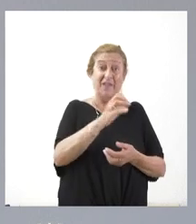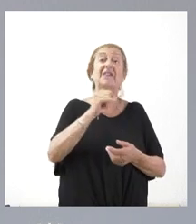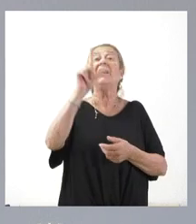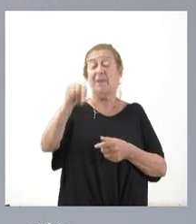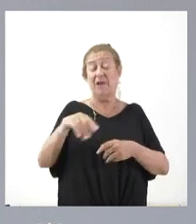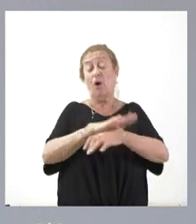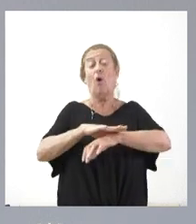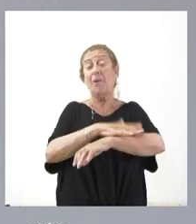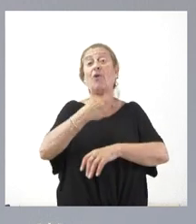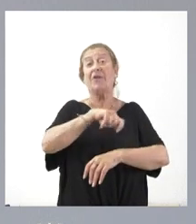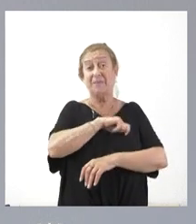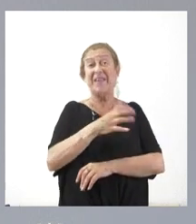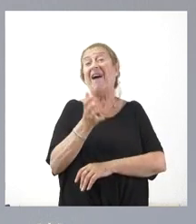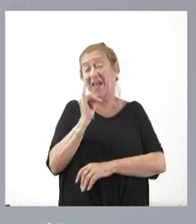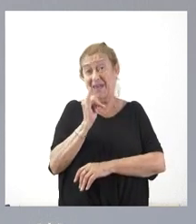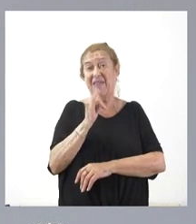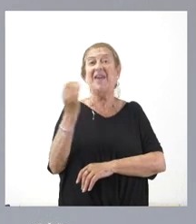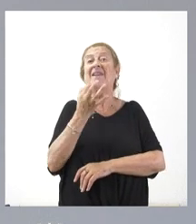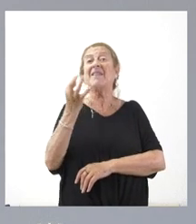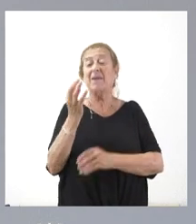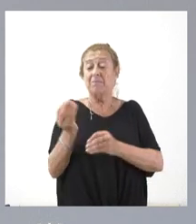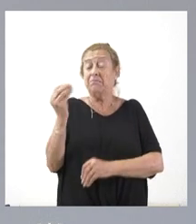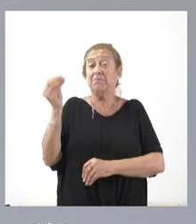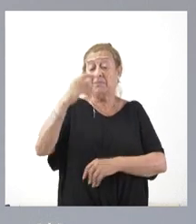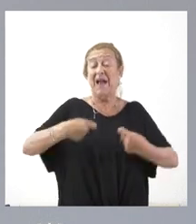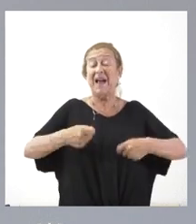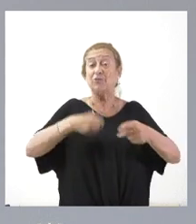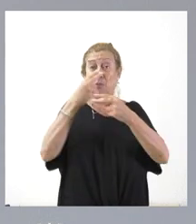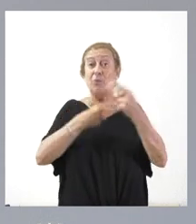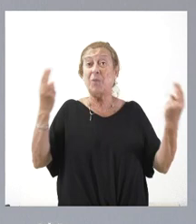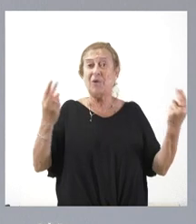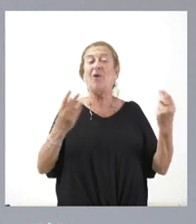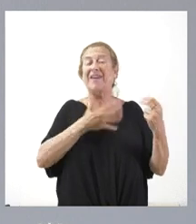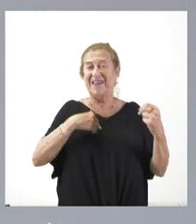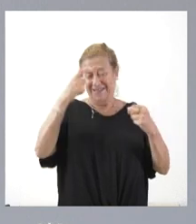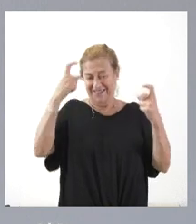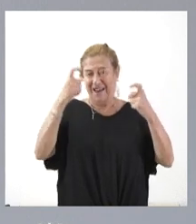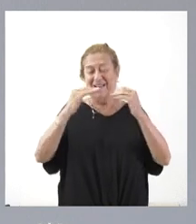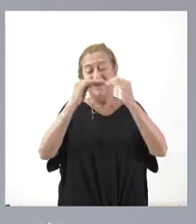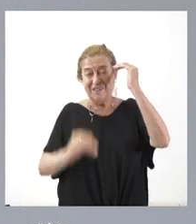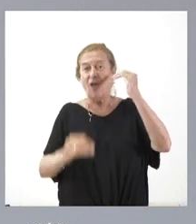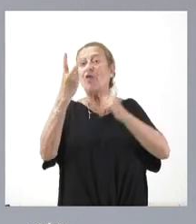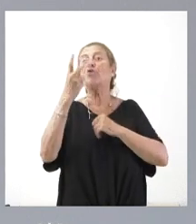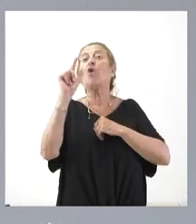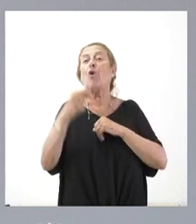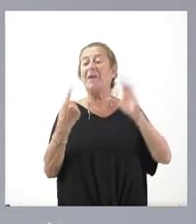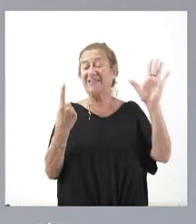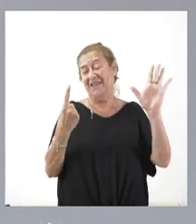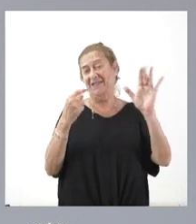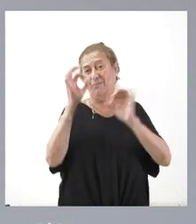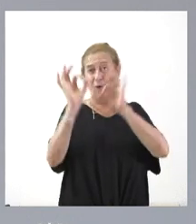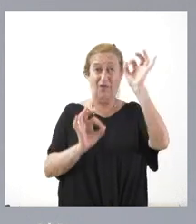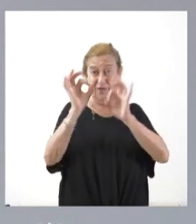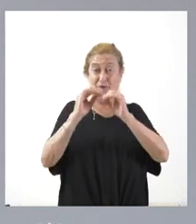Gobierno de España tenemos de que el incremento del gasto público quede por debajo del 2,6% de crecimiento respecto